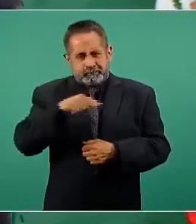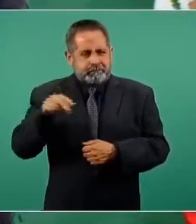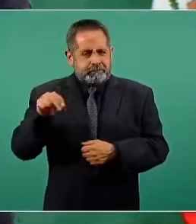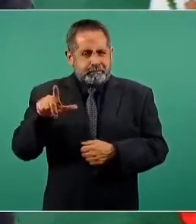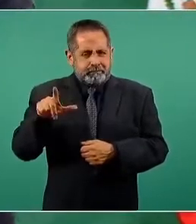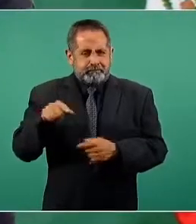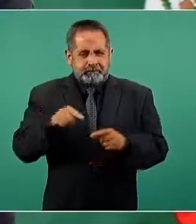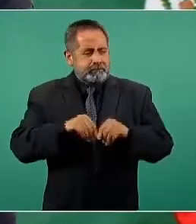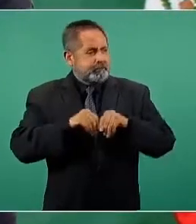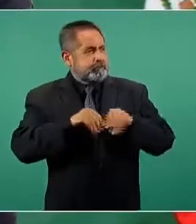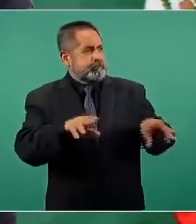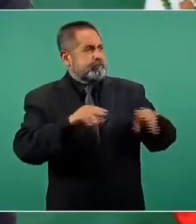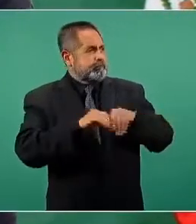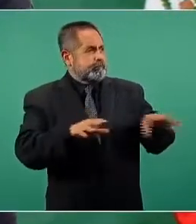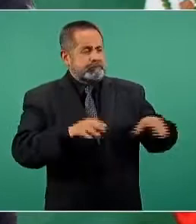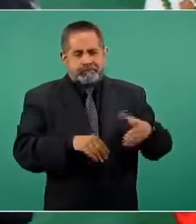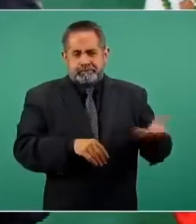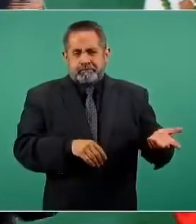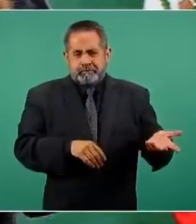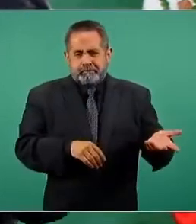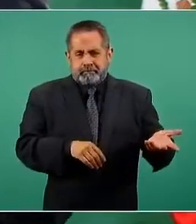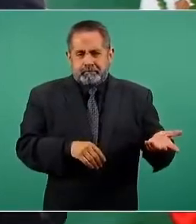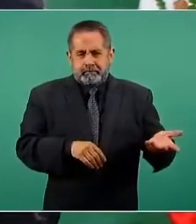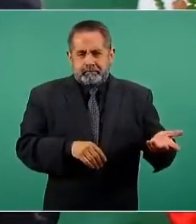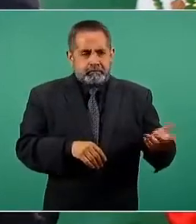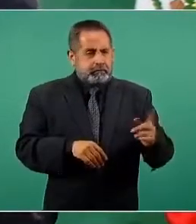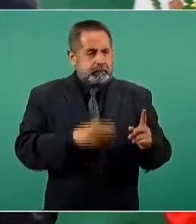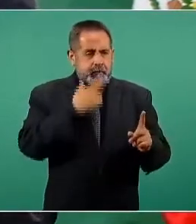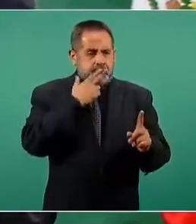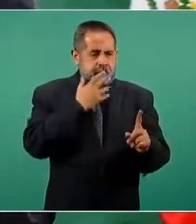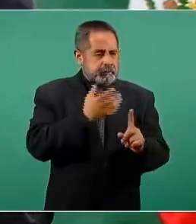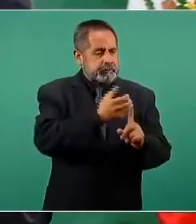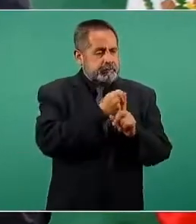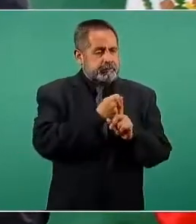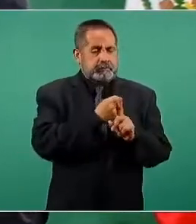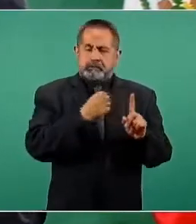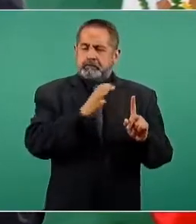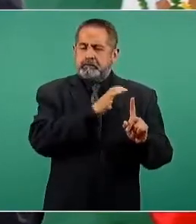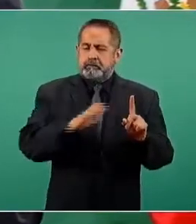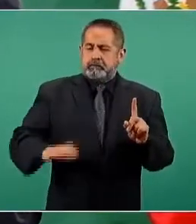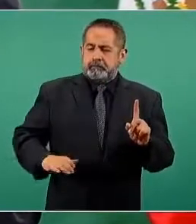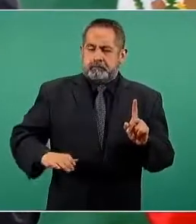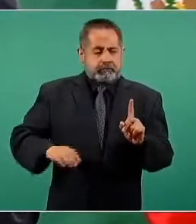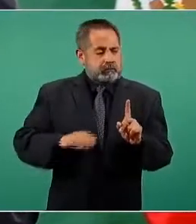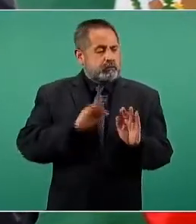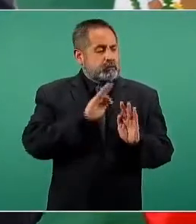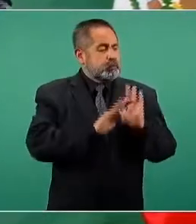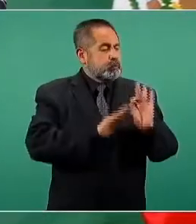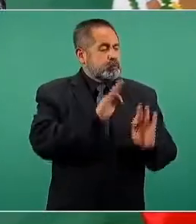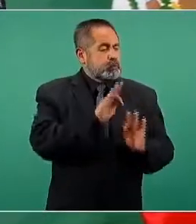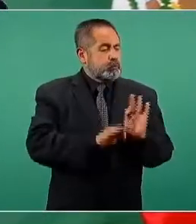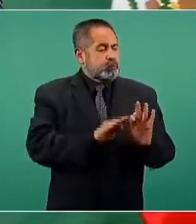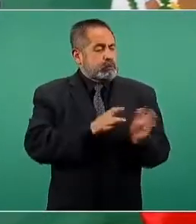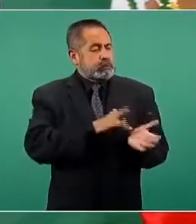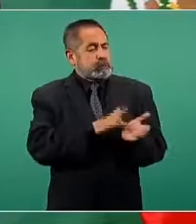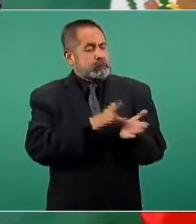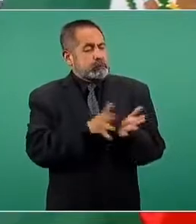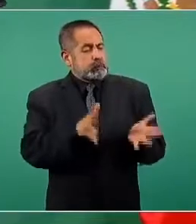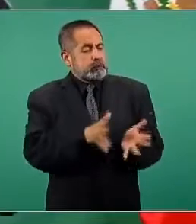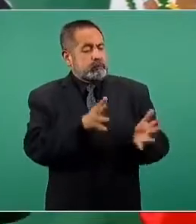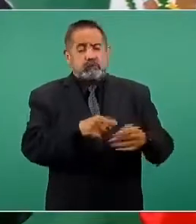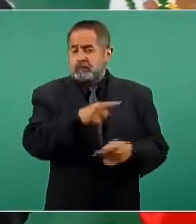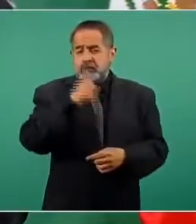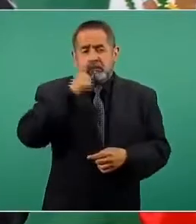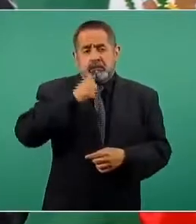Y tiene candidatos y siempre han tenido